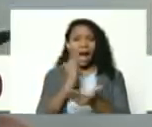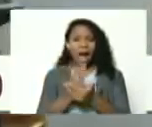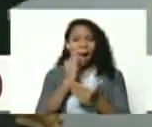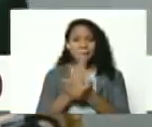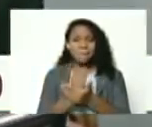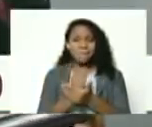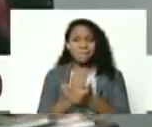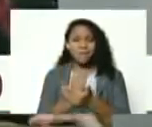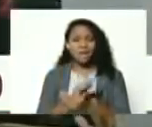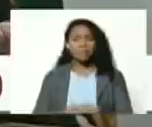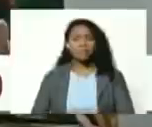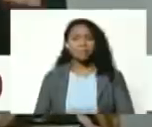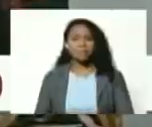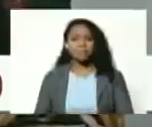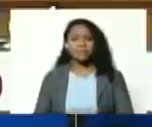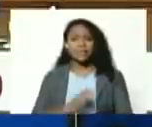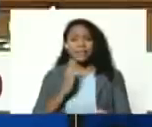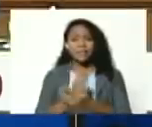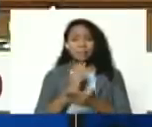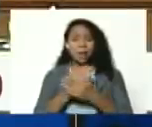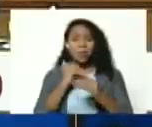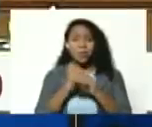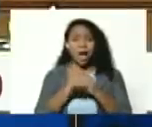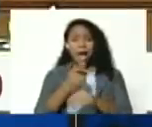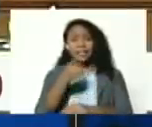como si fuera ayer